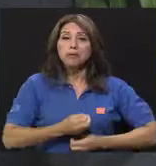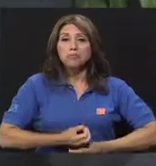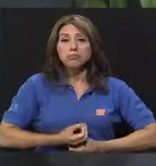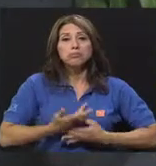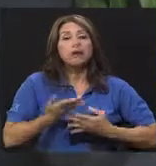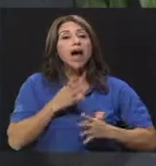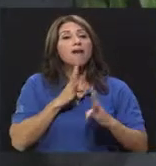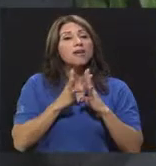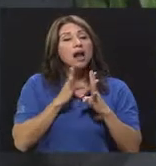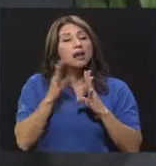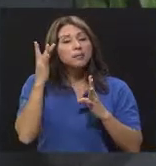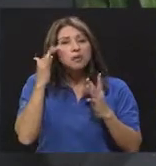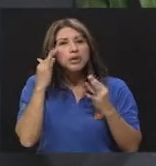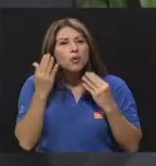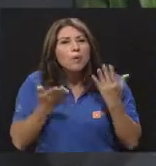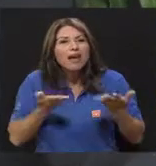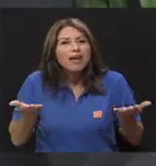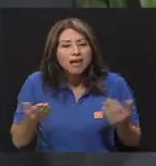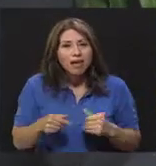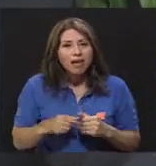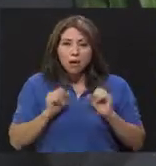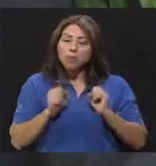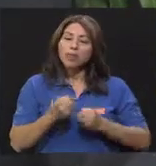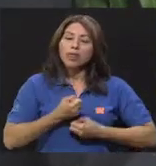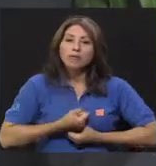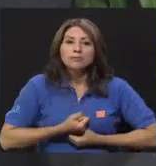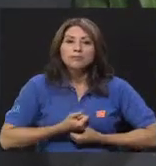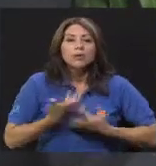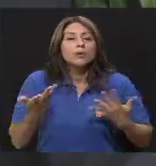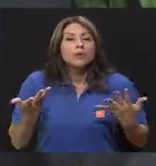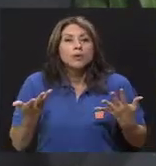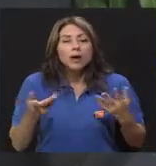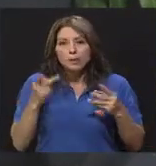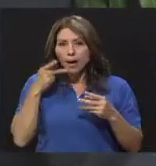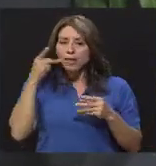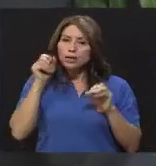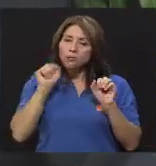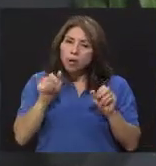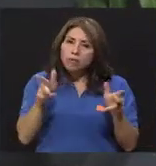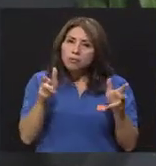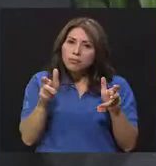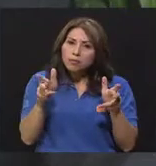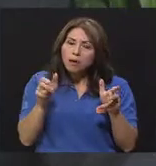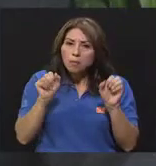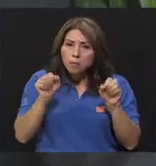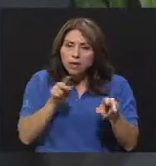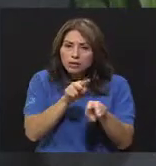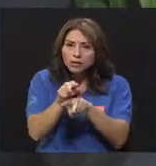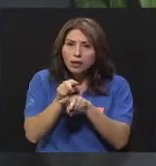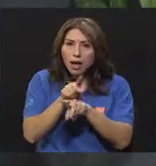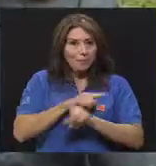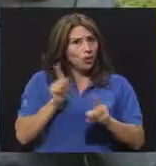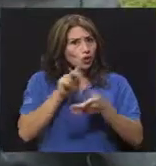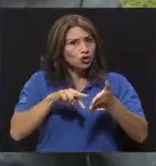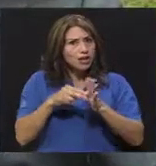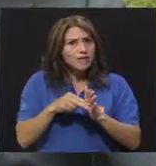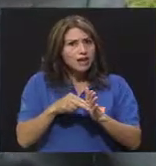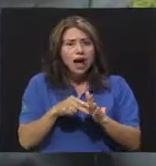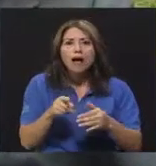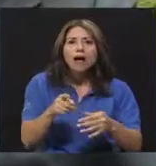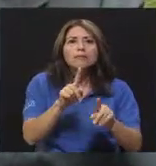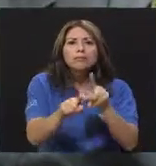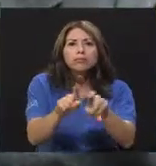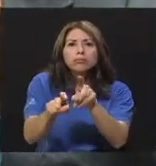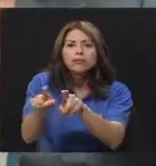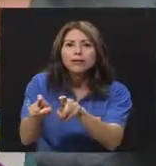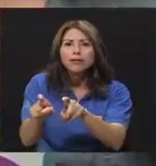catarsis, es un espacio donde los padres pueden escuchar, pueden supervisar, pero no es un interrogatorio. Ni para juzgarlos